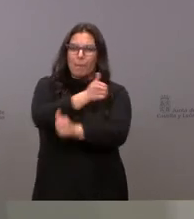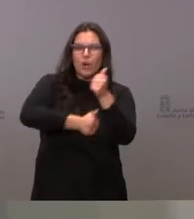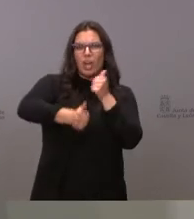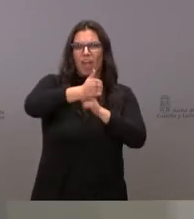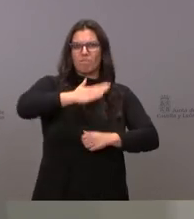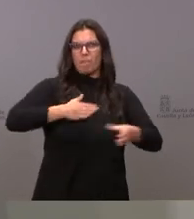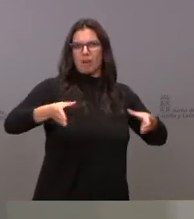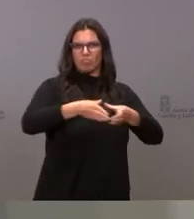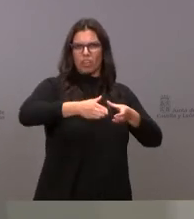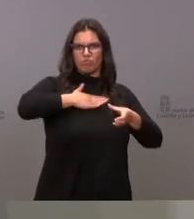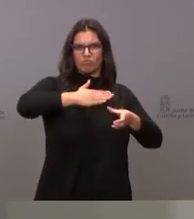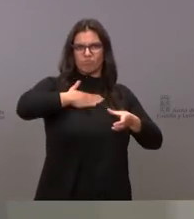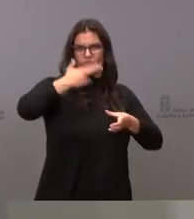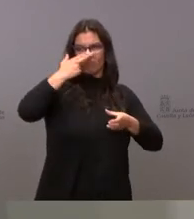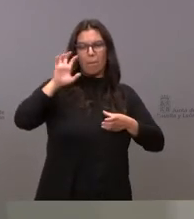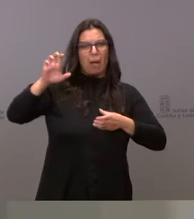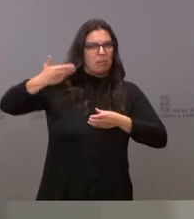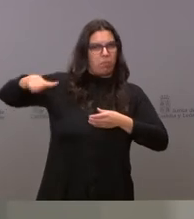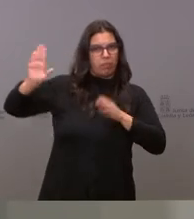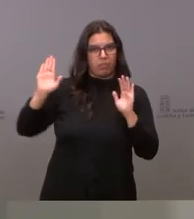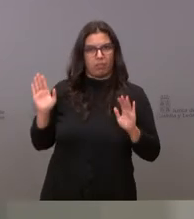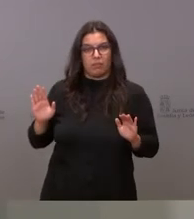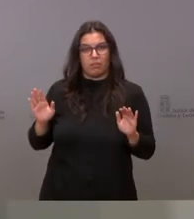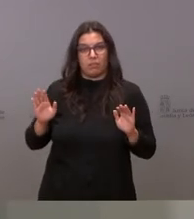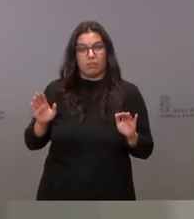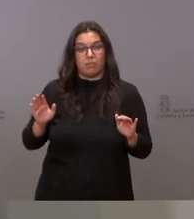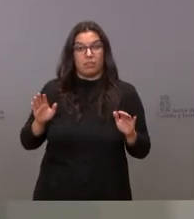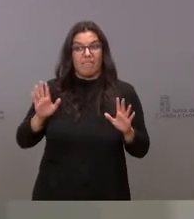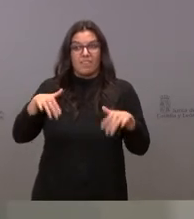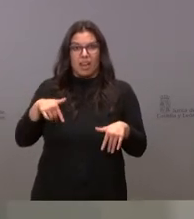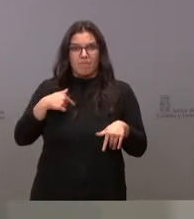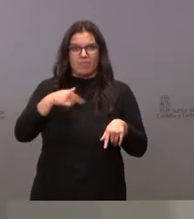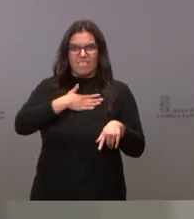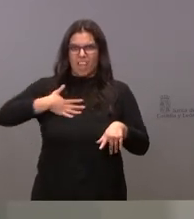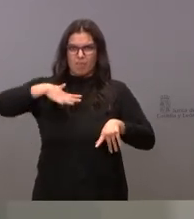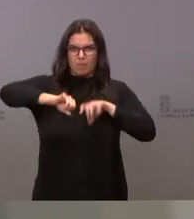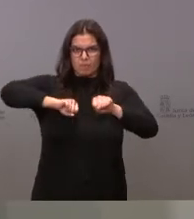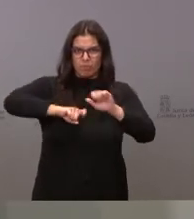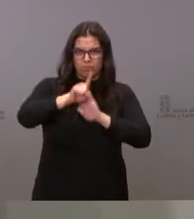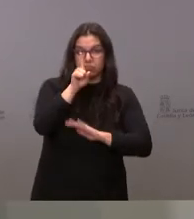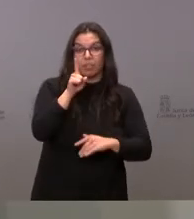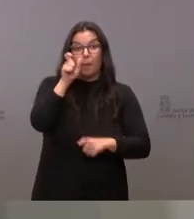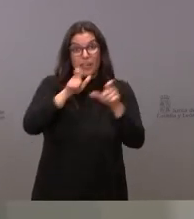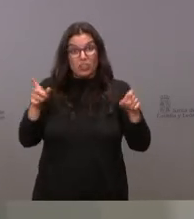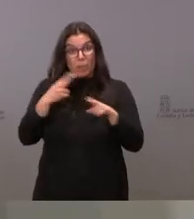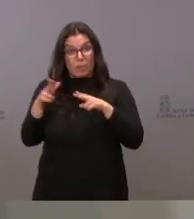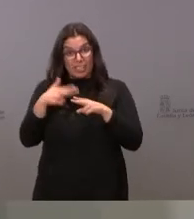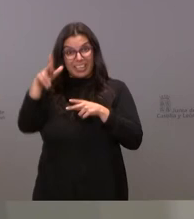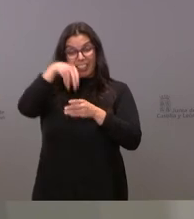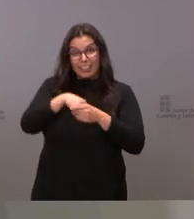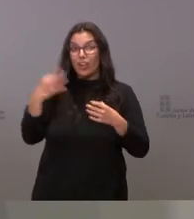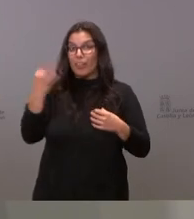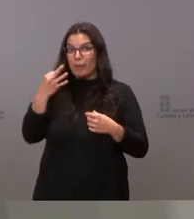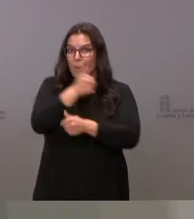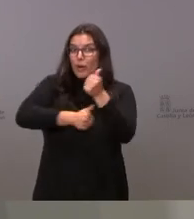partido y no salvar al país. Y la ambición de quienes estamos en la política debería ser salvar